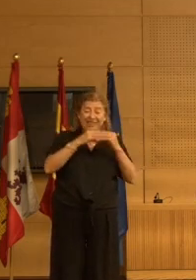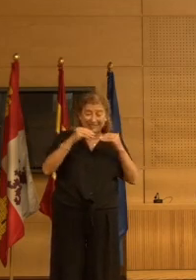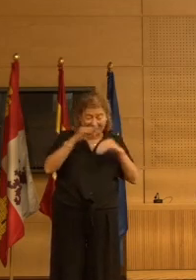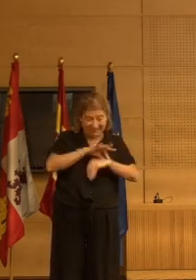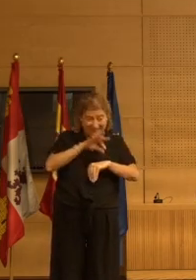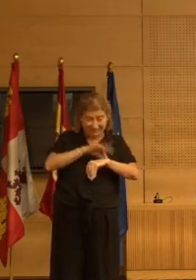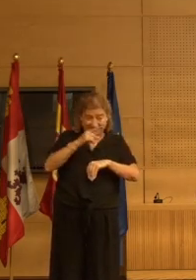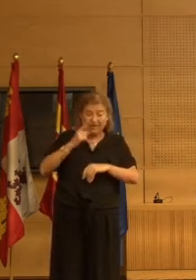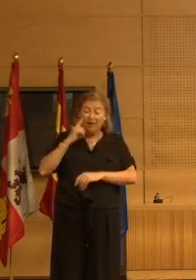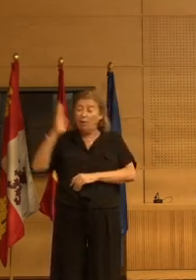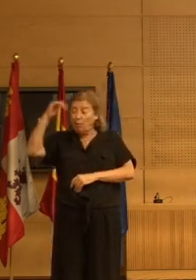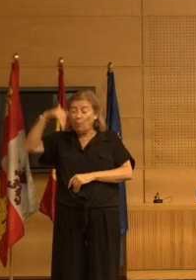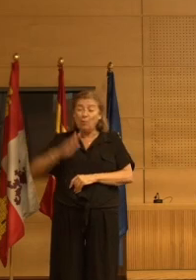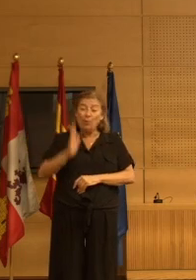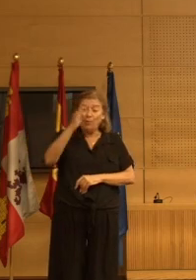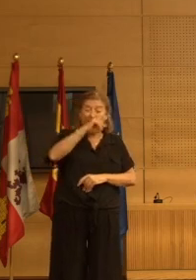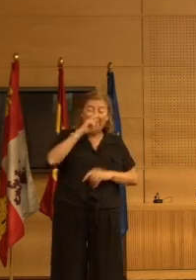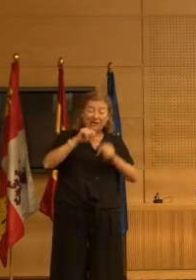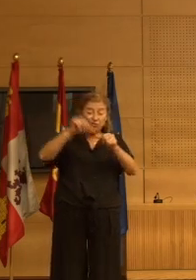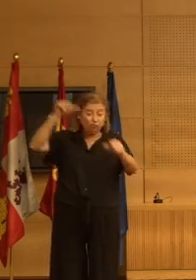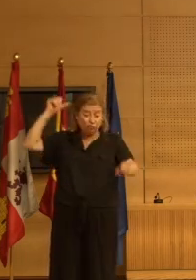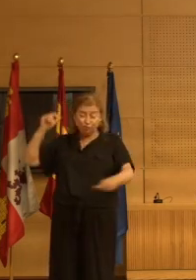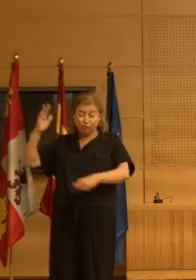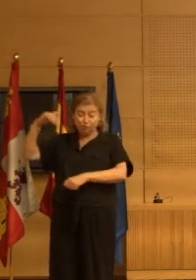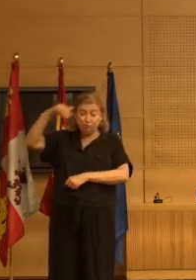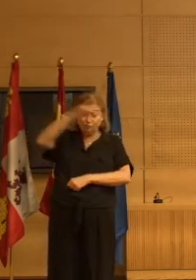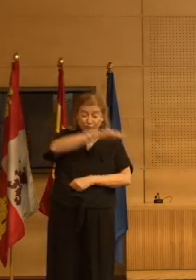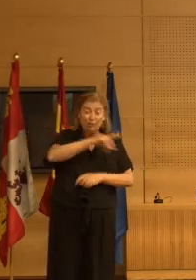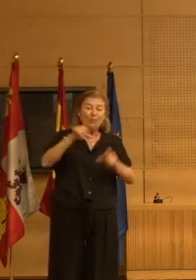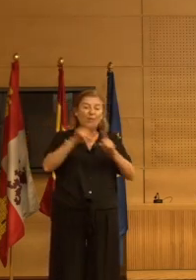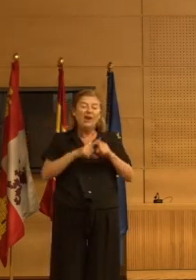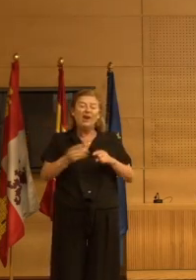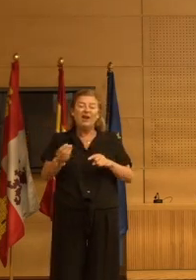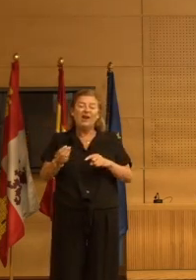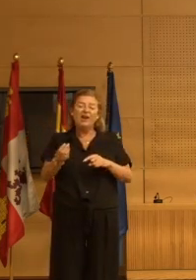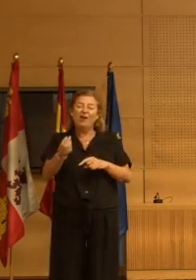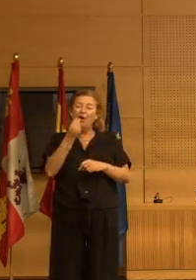es la curva a lo largo de los años de consumo